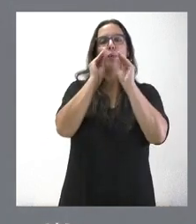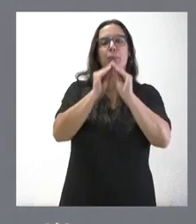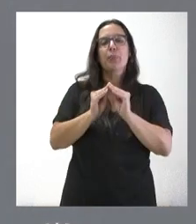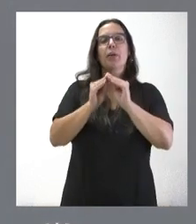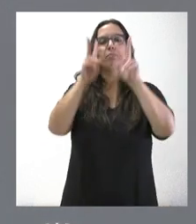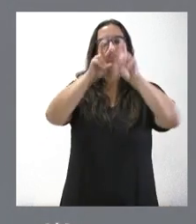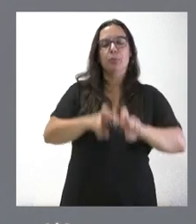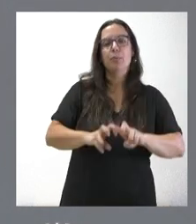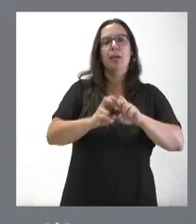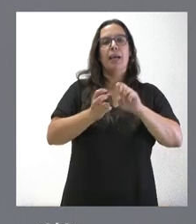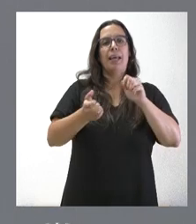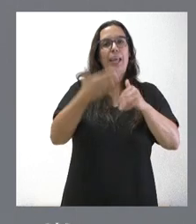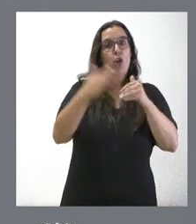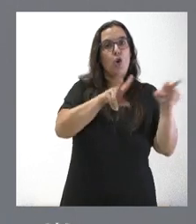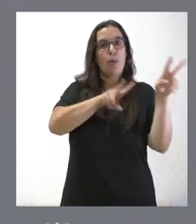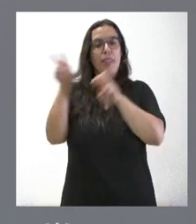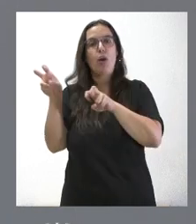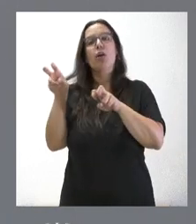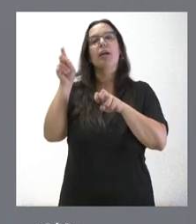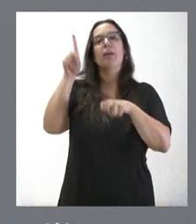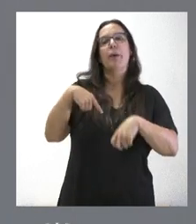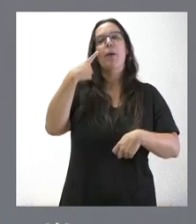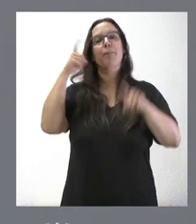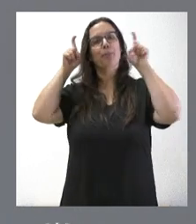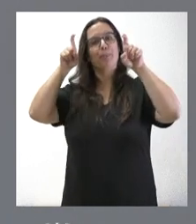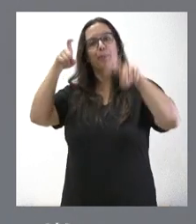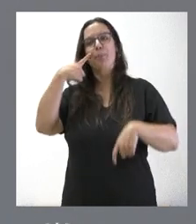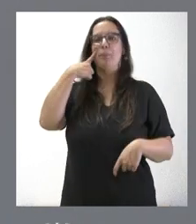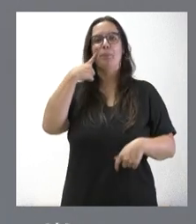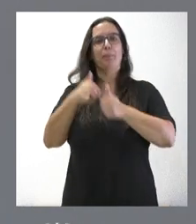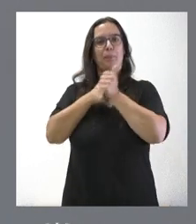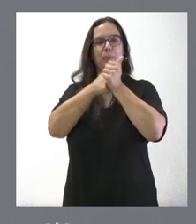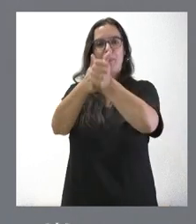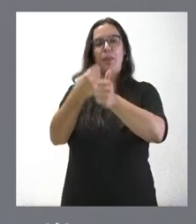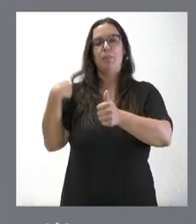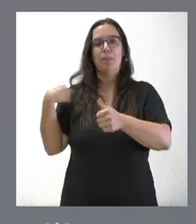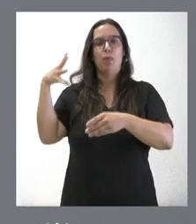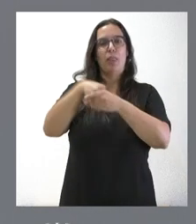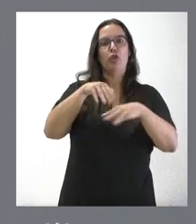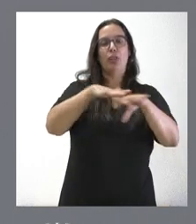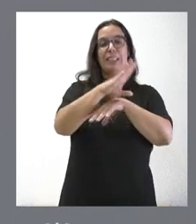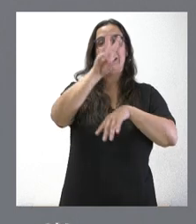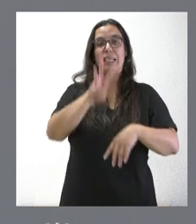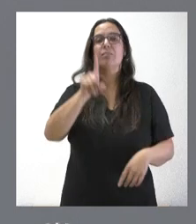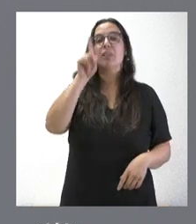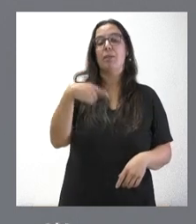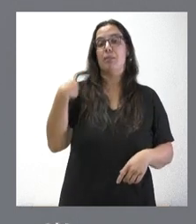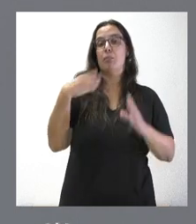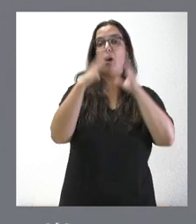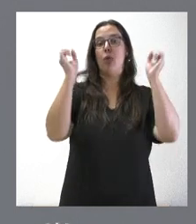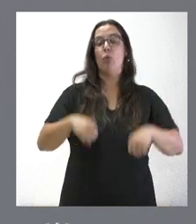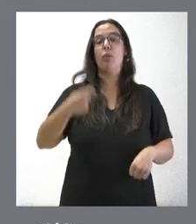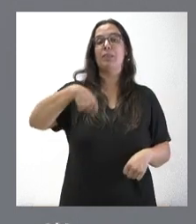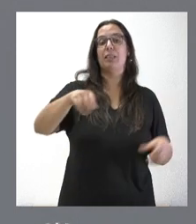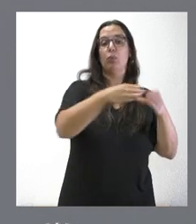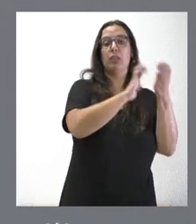fomento de la innovación y la mentorización. El proyecto se integra dentro de la Ristres y forma parte de los acuerdos que el presidente de la Junta de Castilla y León